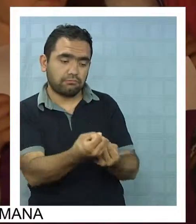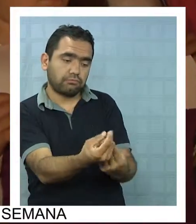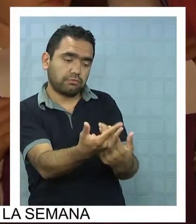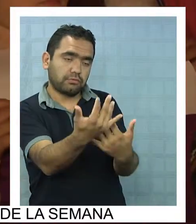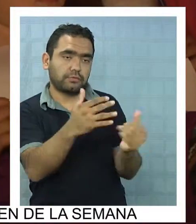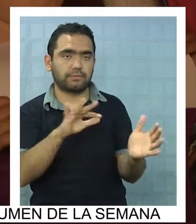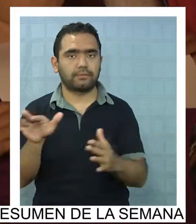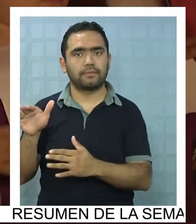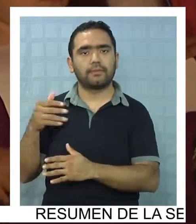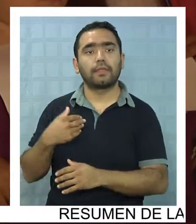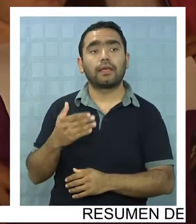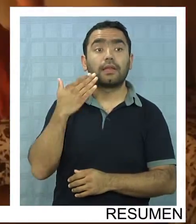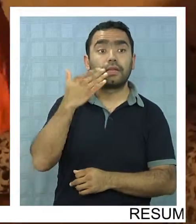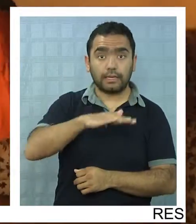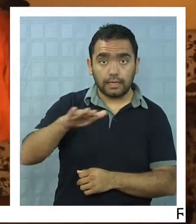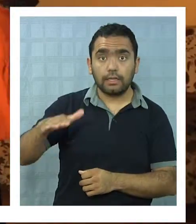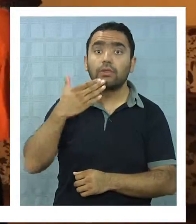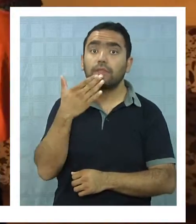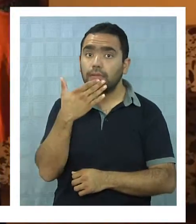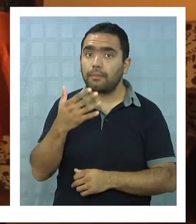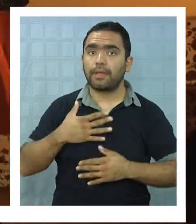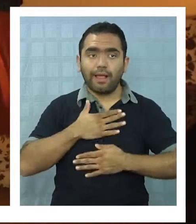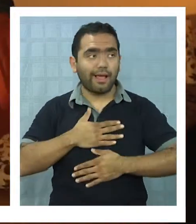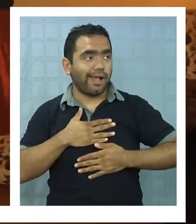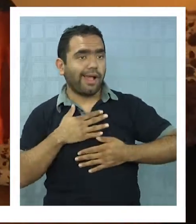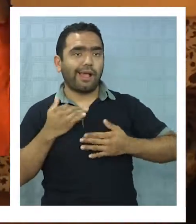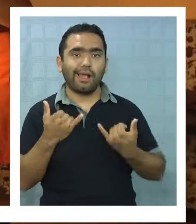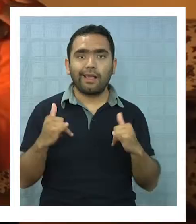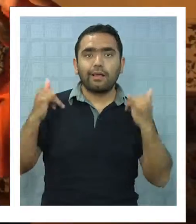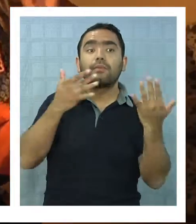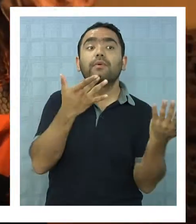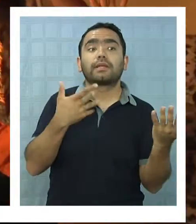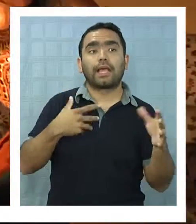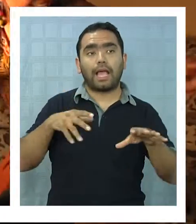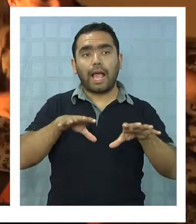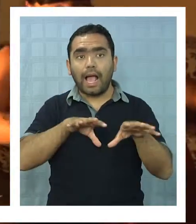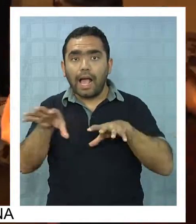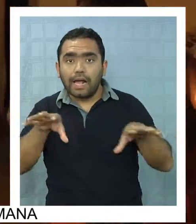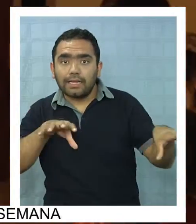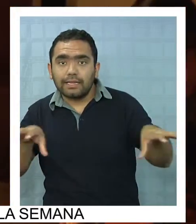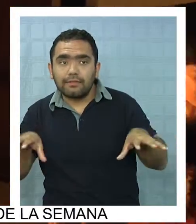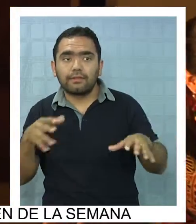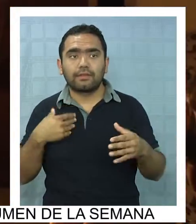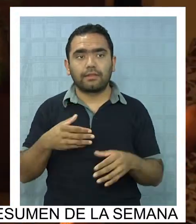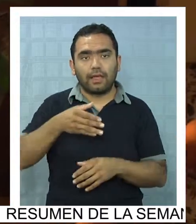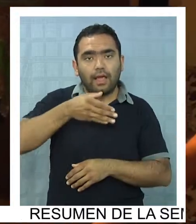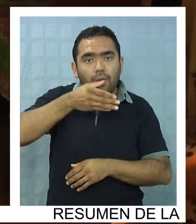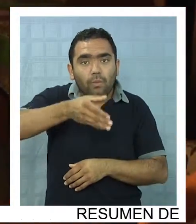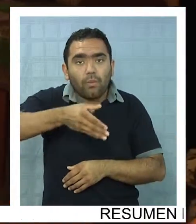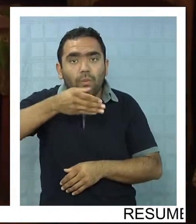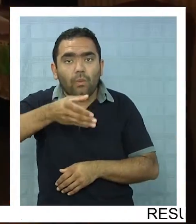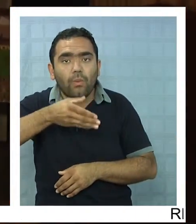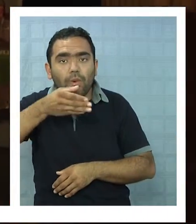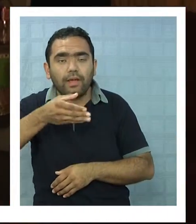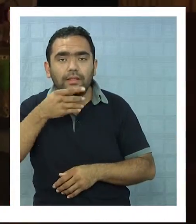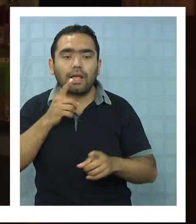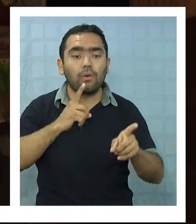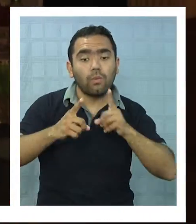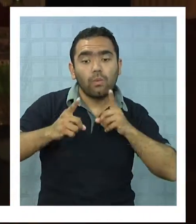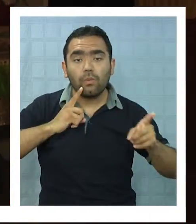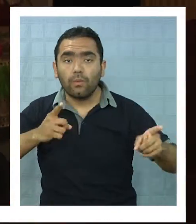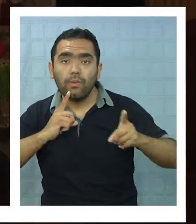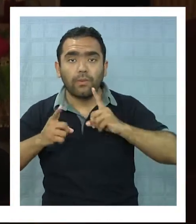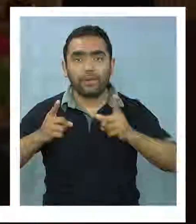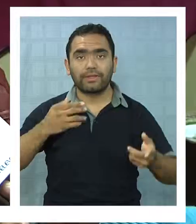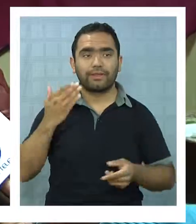durante la exposición se presenta una actividad de cuentacuentos que les hace el paseo mucho más divertido. Y